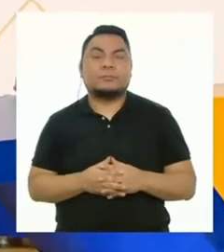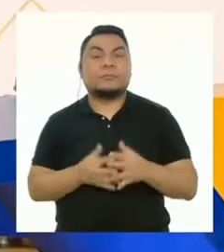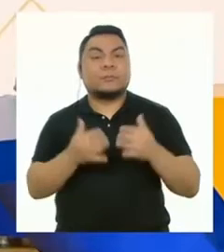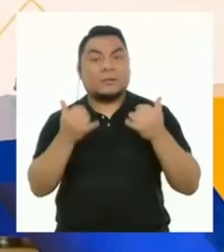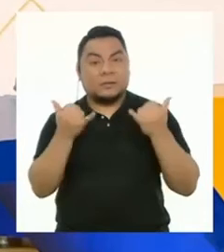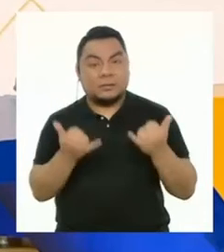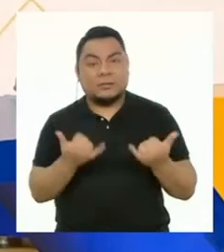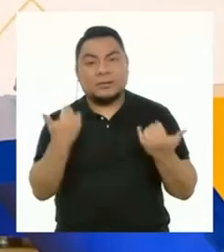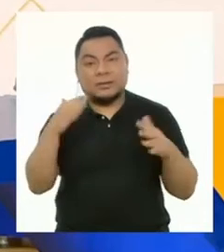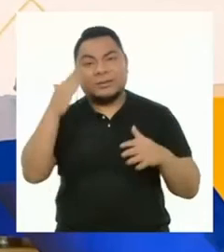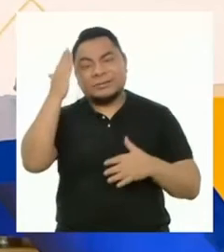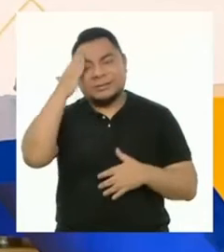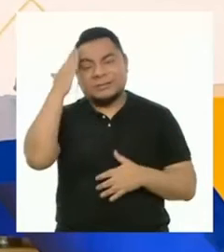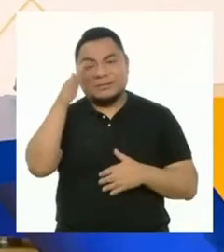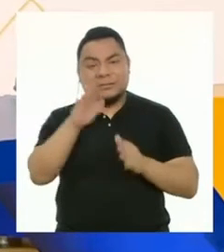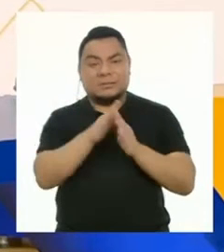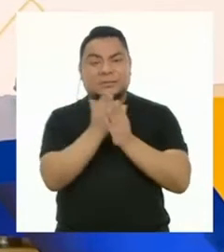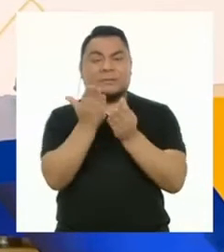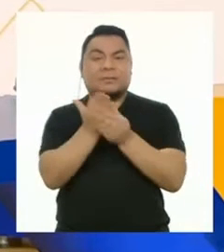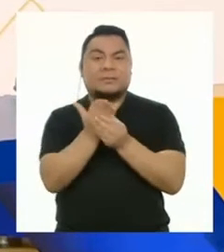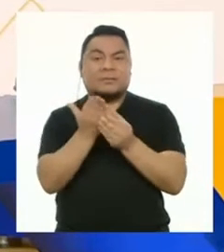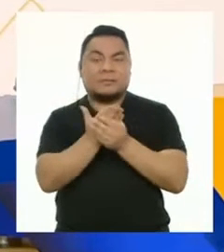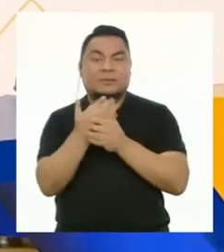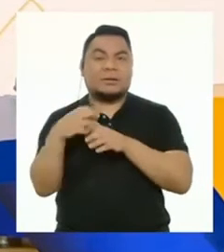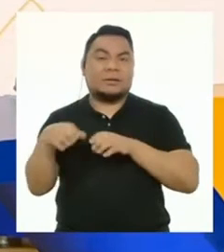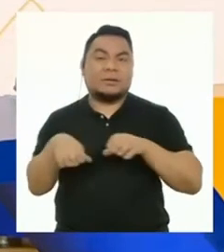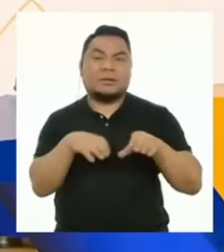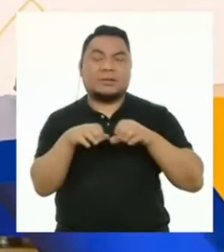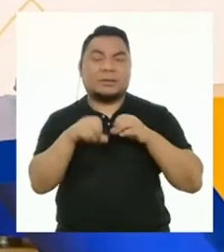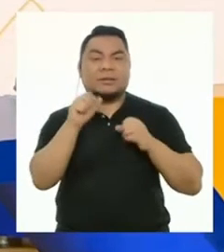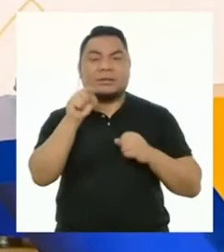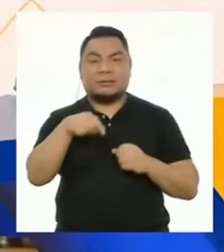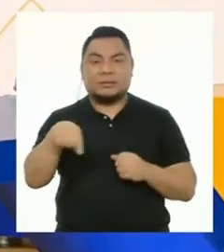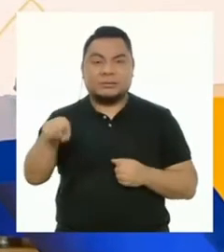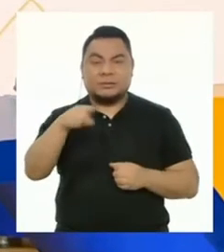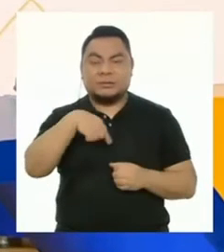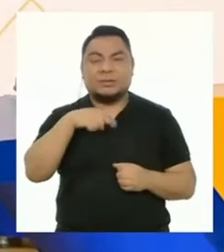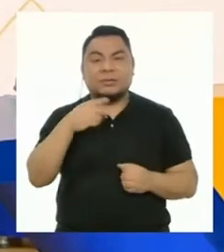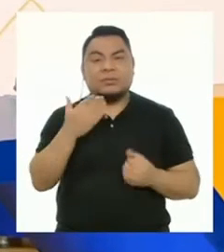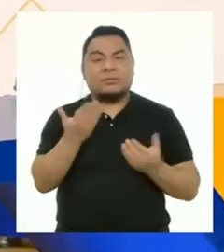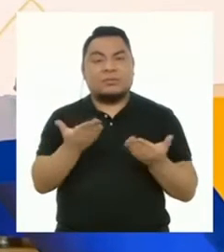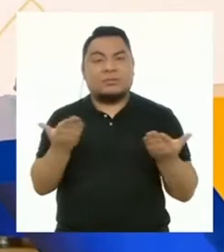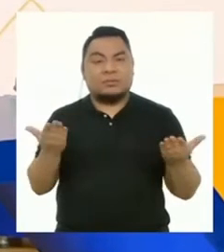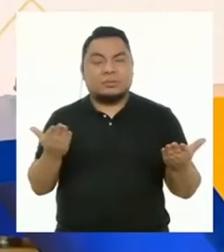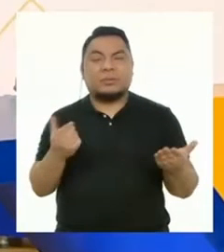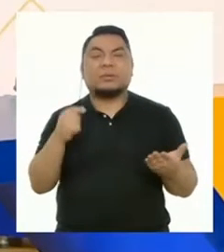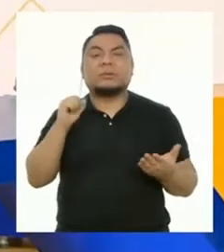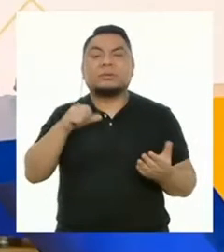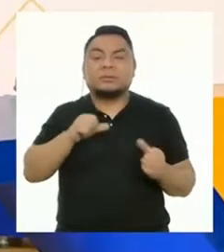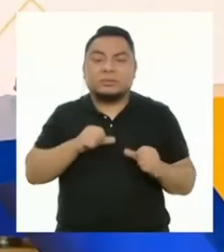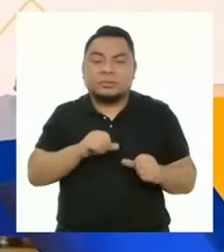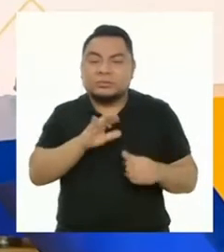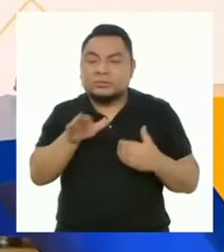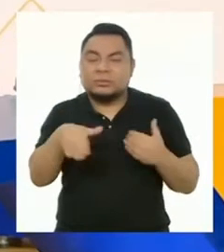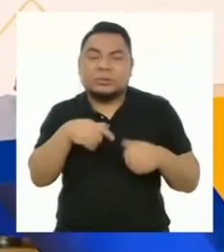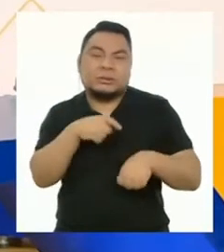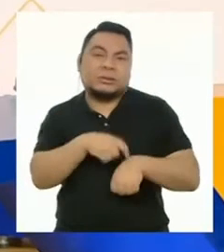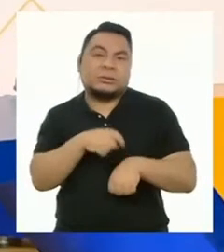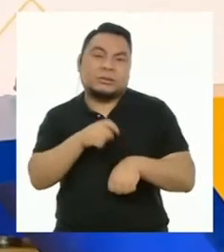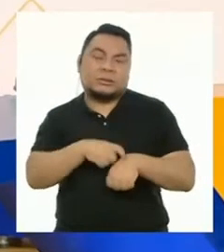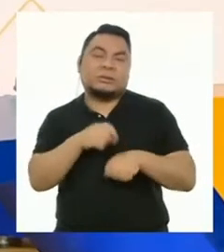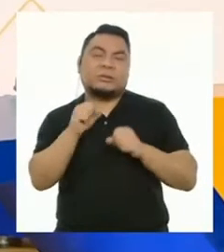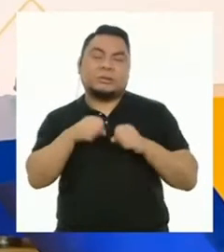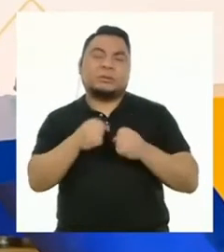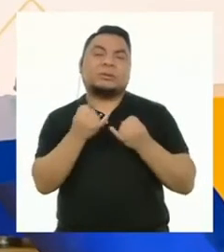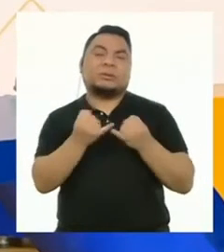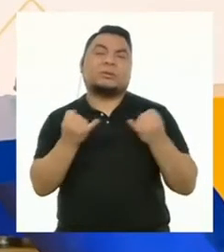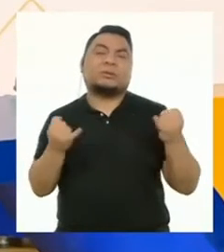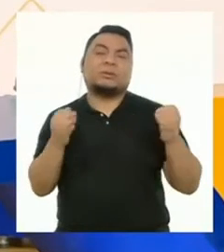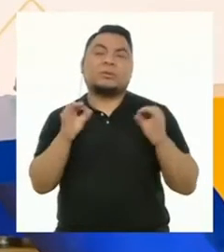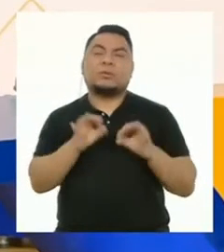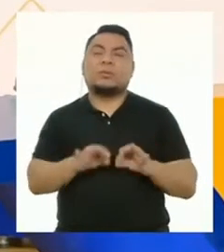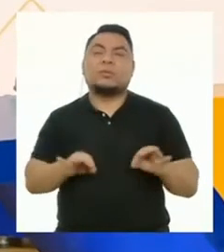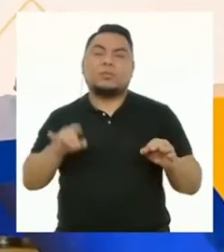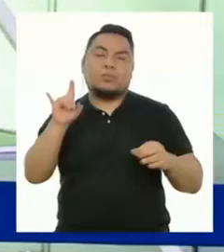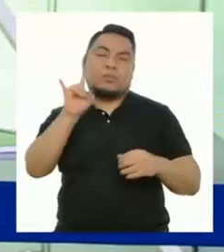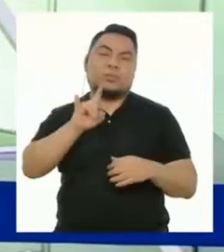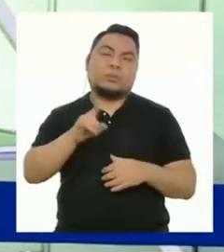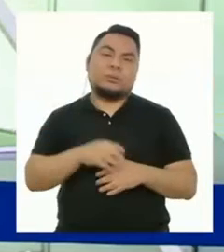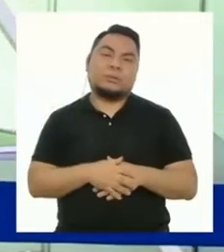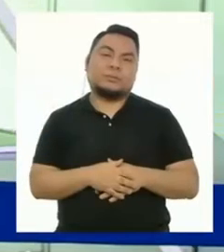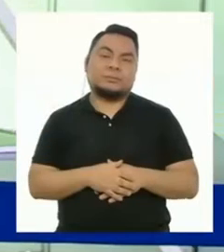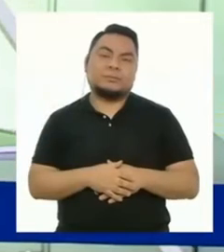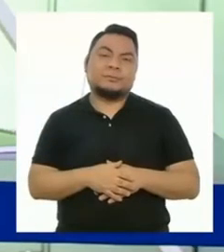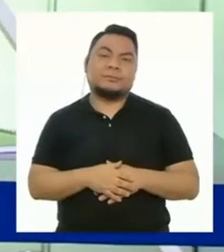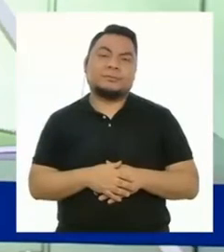Ahora, ya sabemos que el portafolio que hemos estado alimentando con nuestros productos durante todo este tiempo es un instrumento súper útil.